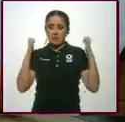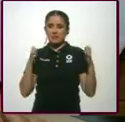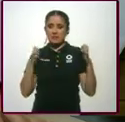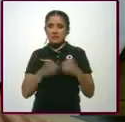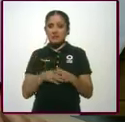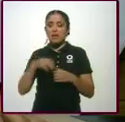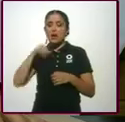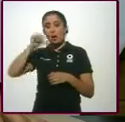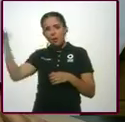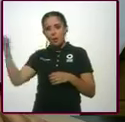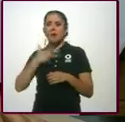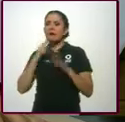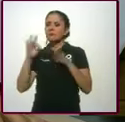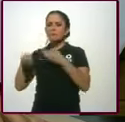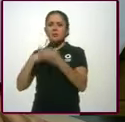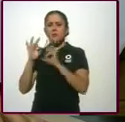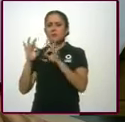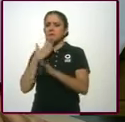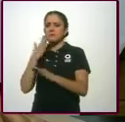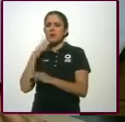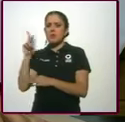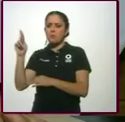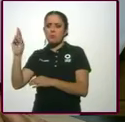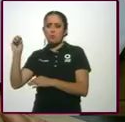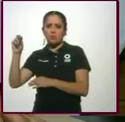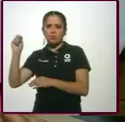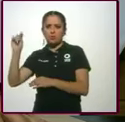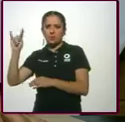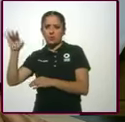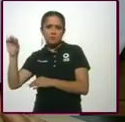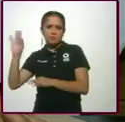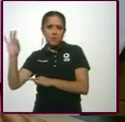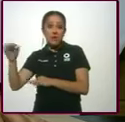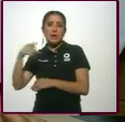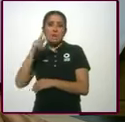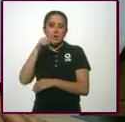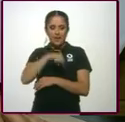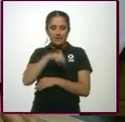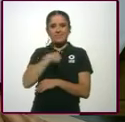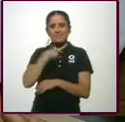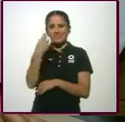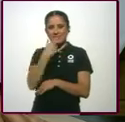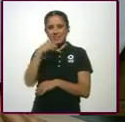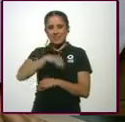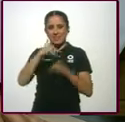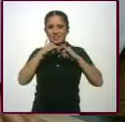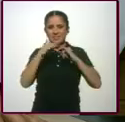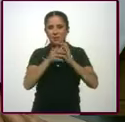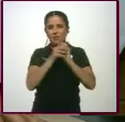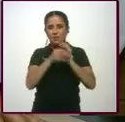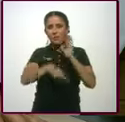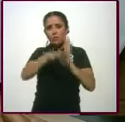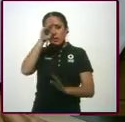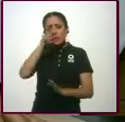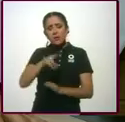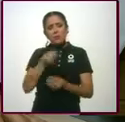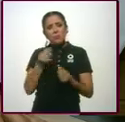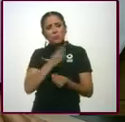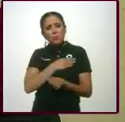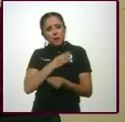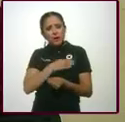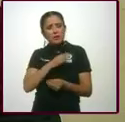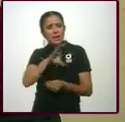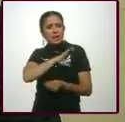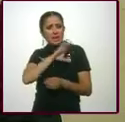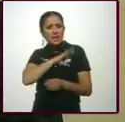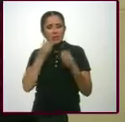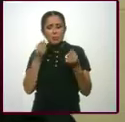allá en la otra institución, pero aquí tenemos que sacarla. Porque esta es la institución muy noble, muy querida